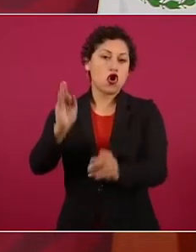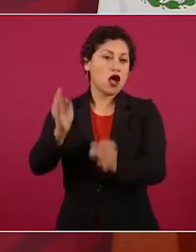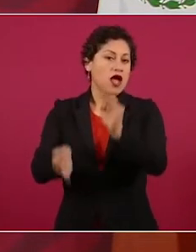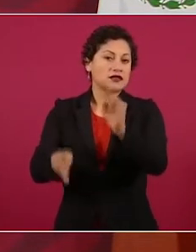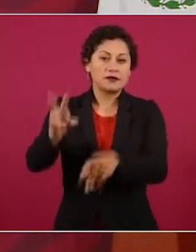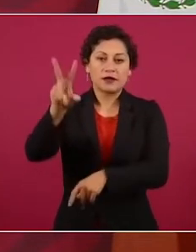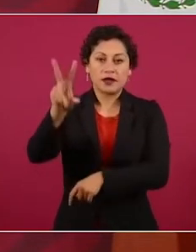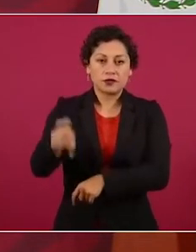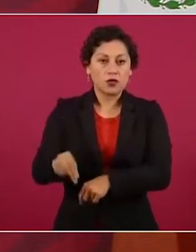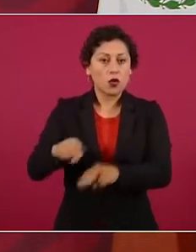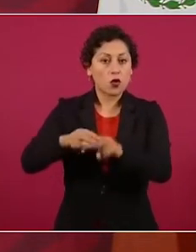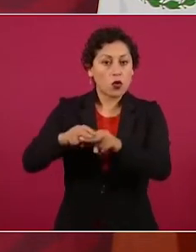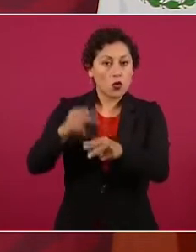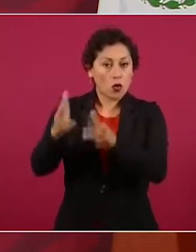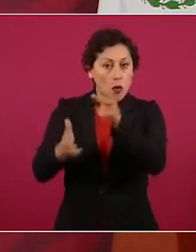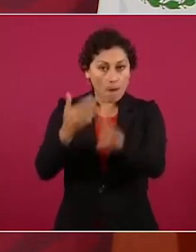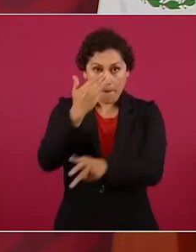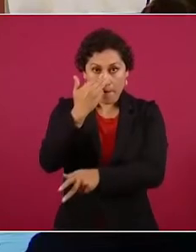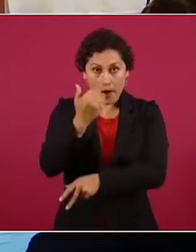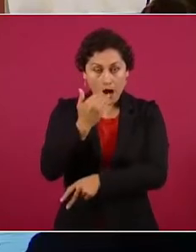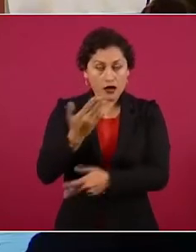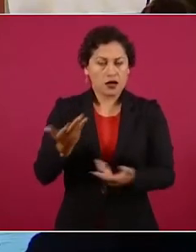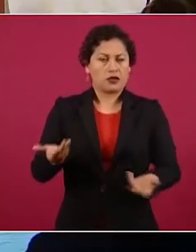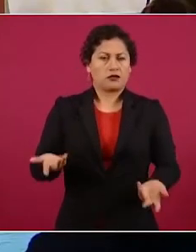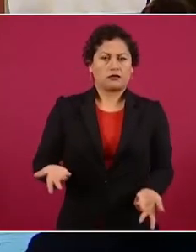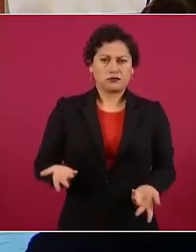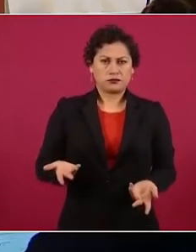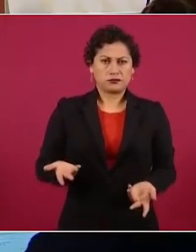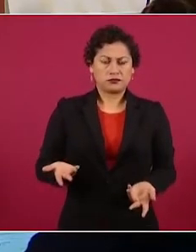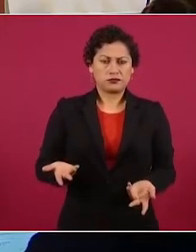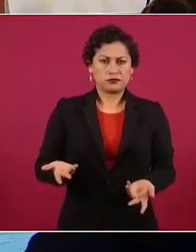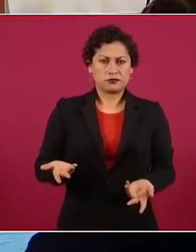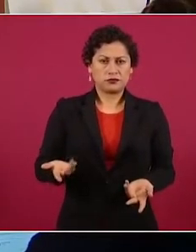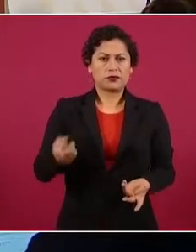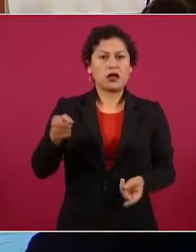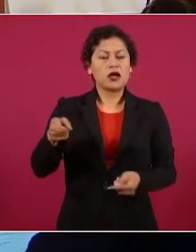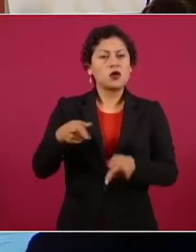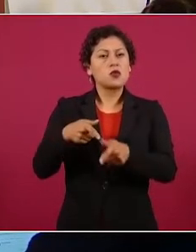Ya no porque no funcionaron los amparos,